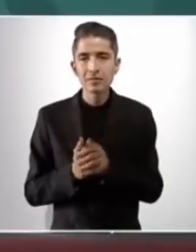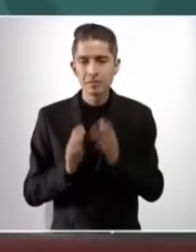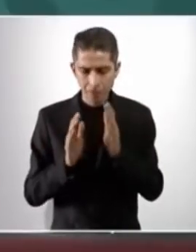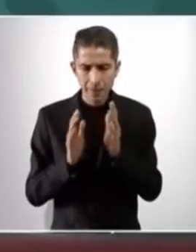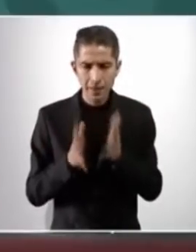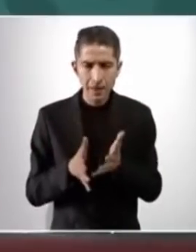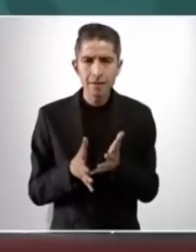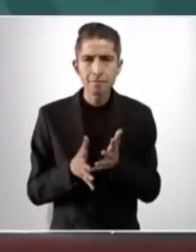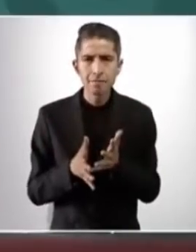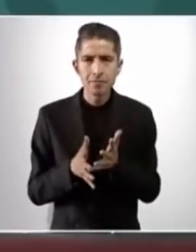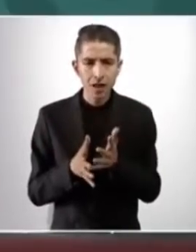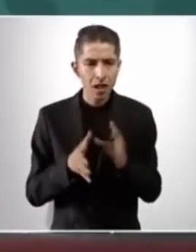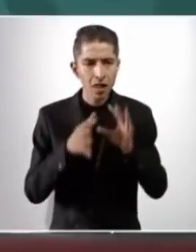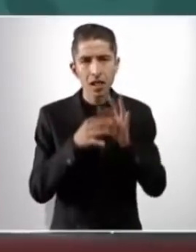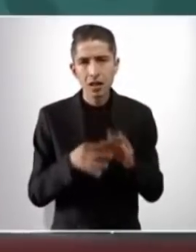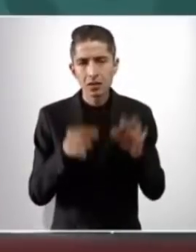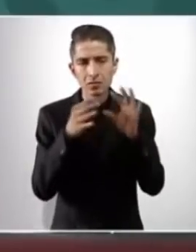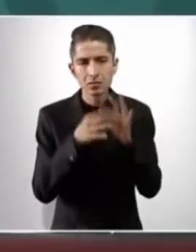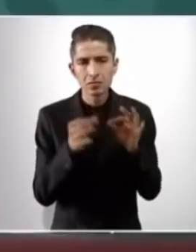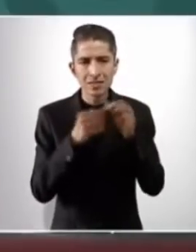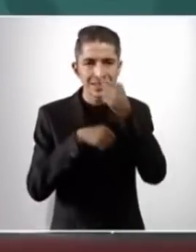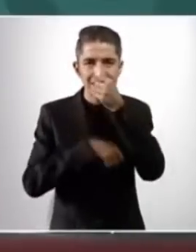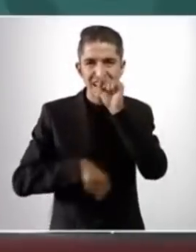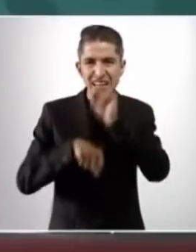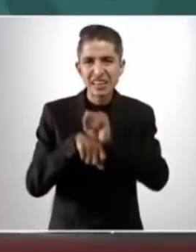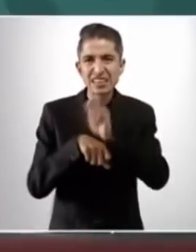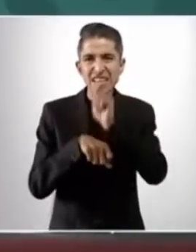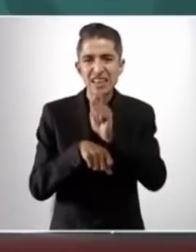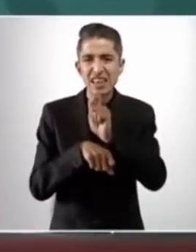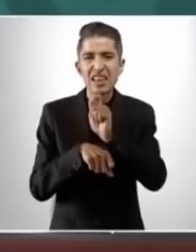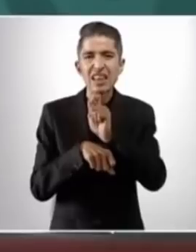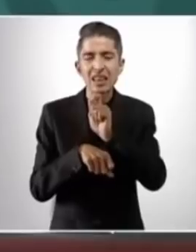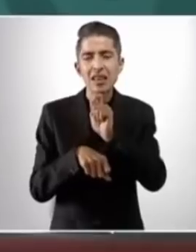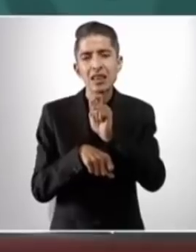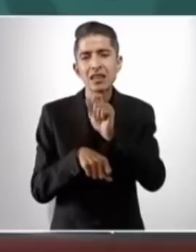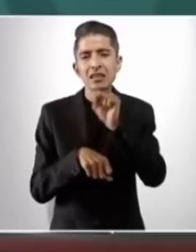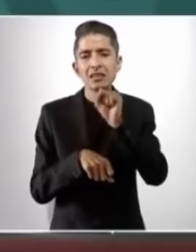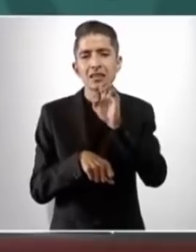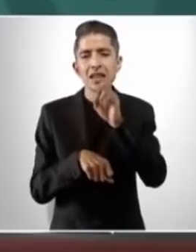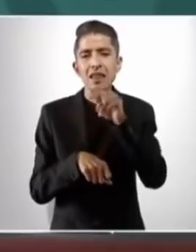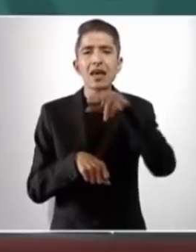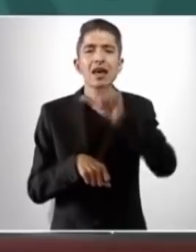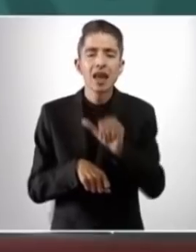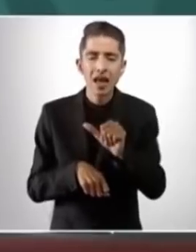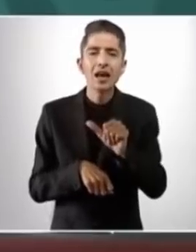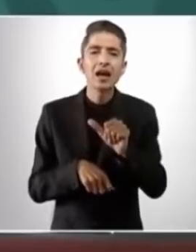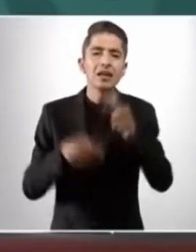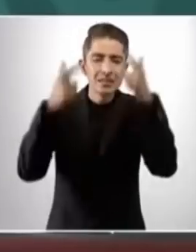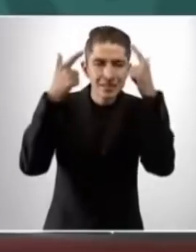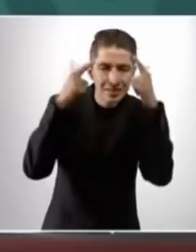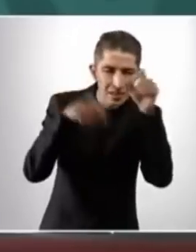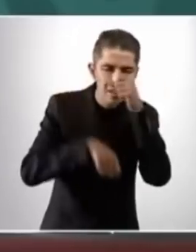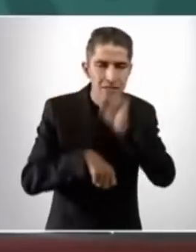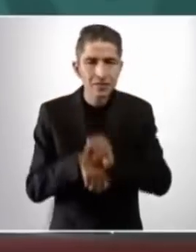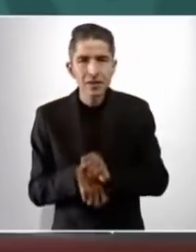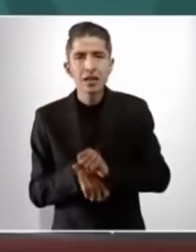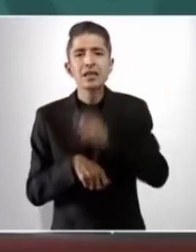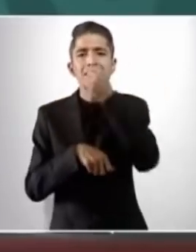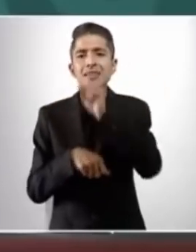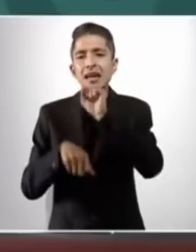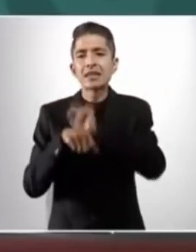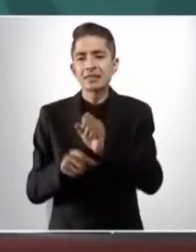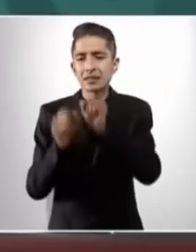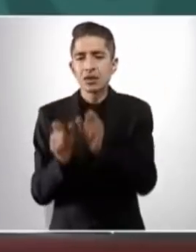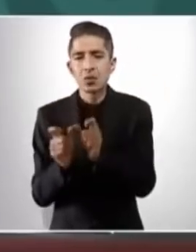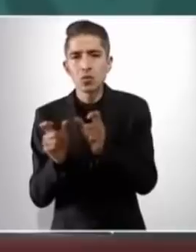expusieron el secretario de defensa, el secretario de Marina, la secretaria de Seguridad